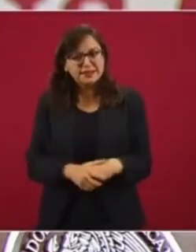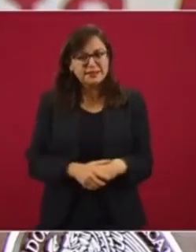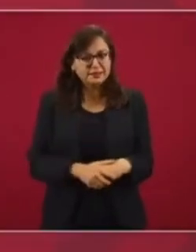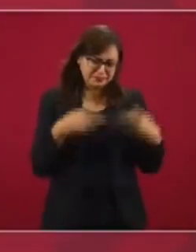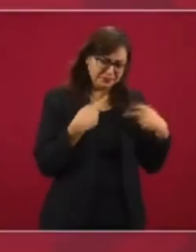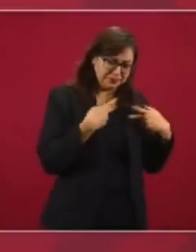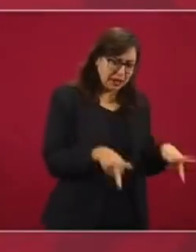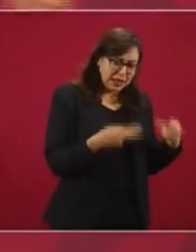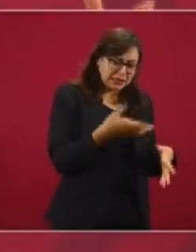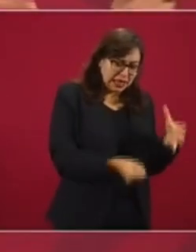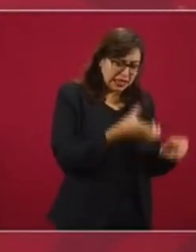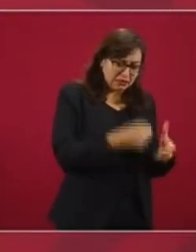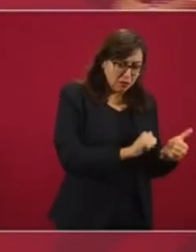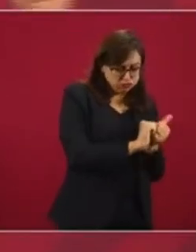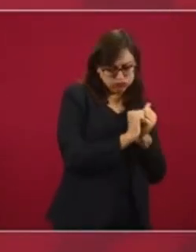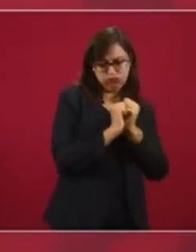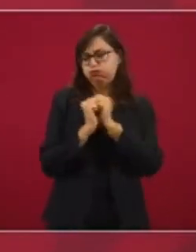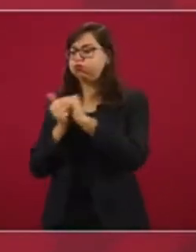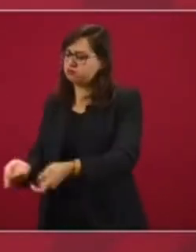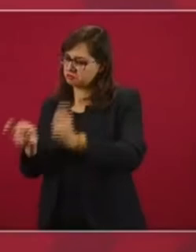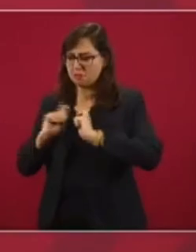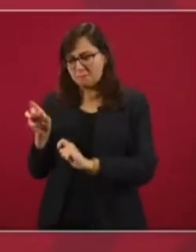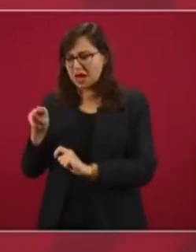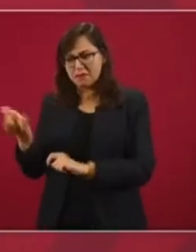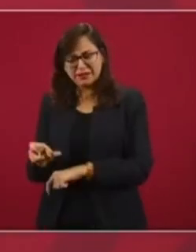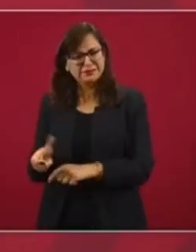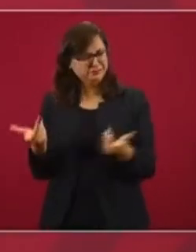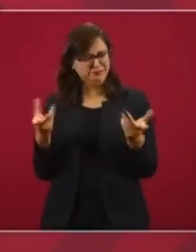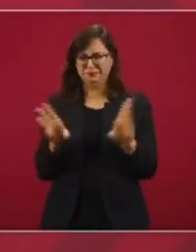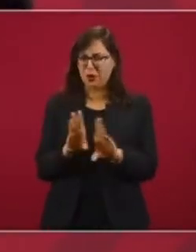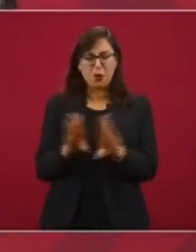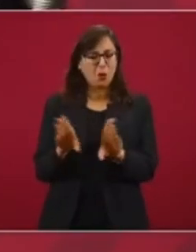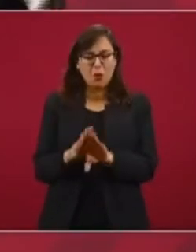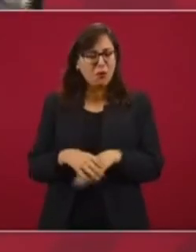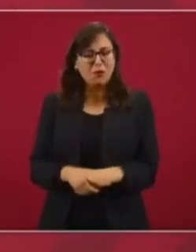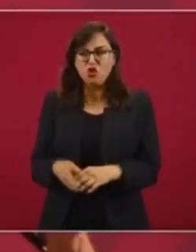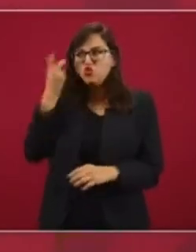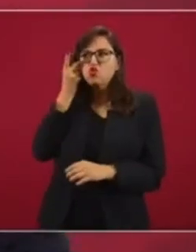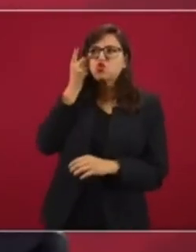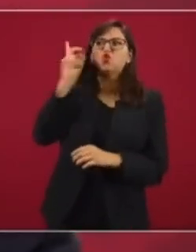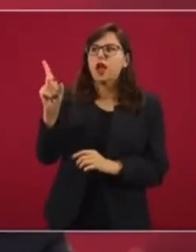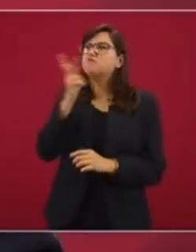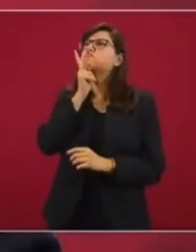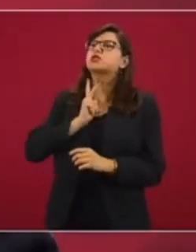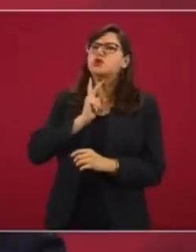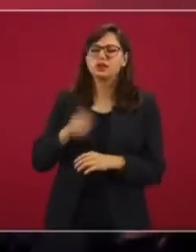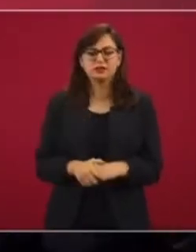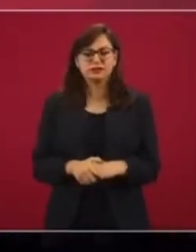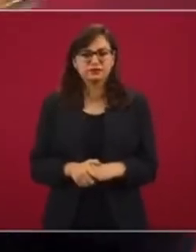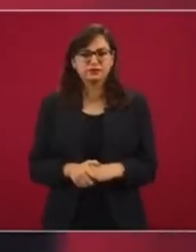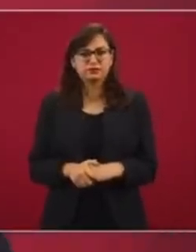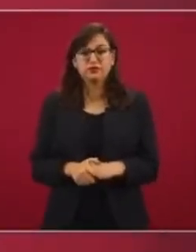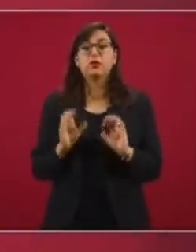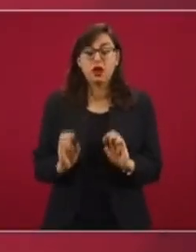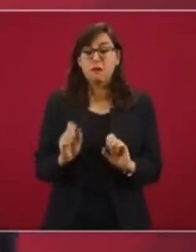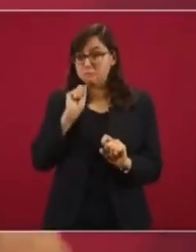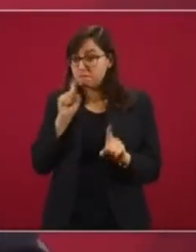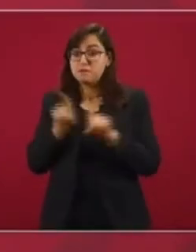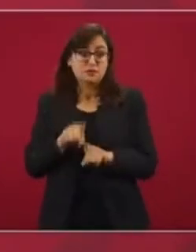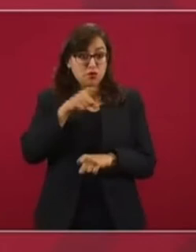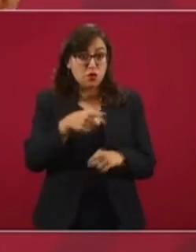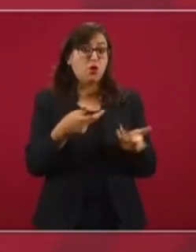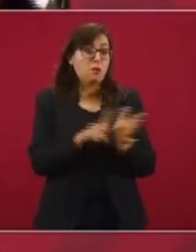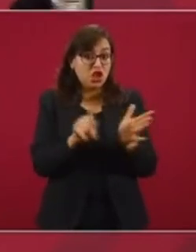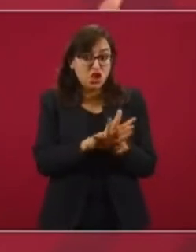lecheros, en perforadores de pozos, en dueños de plataformas para perforar, dueños de medios de información también metidos en los